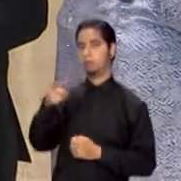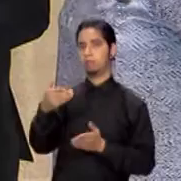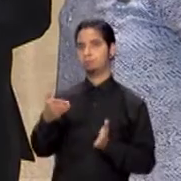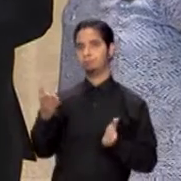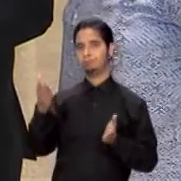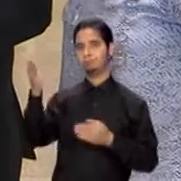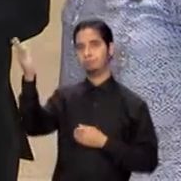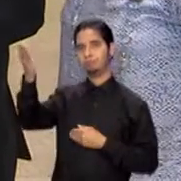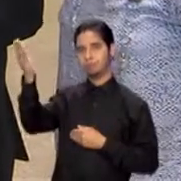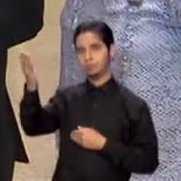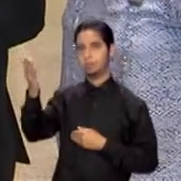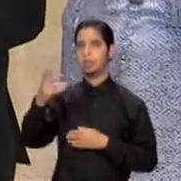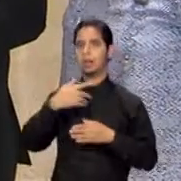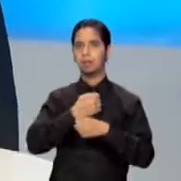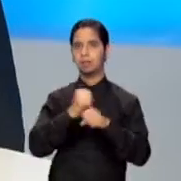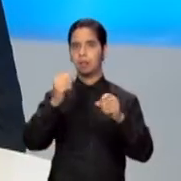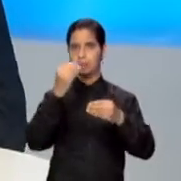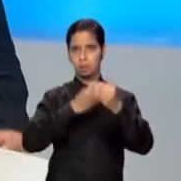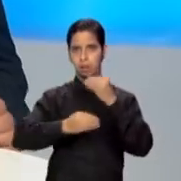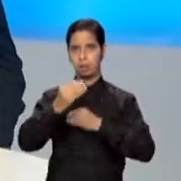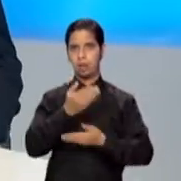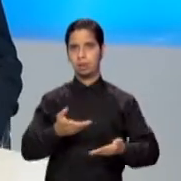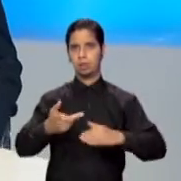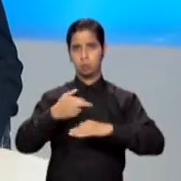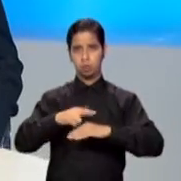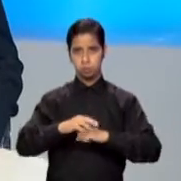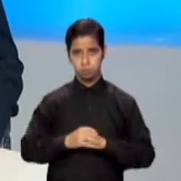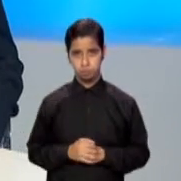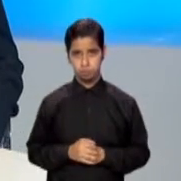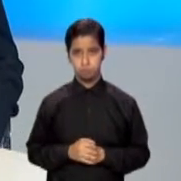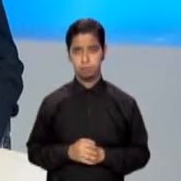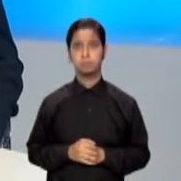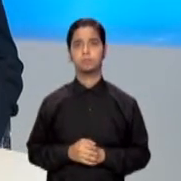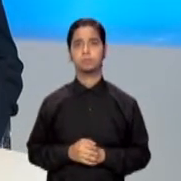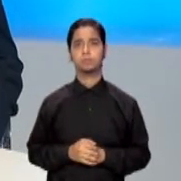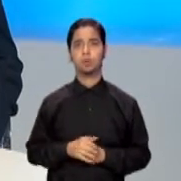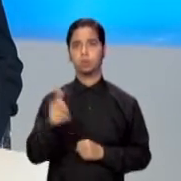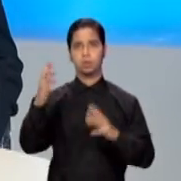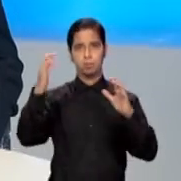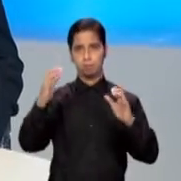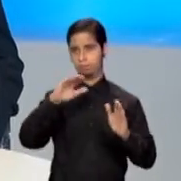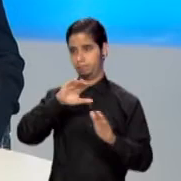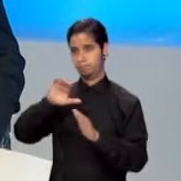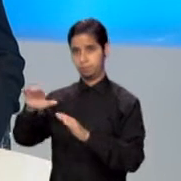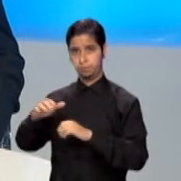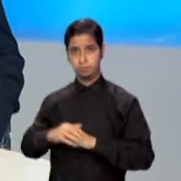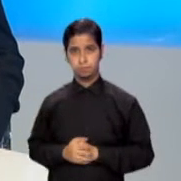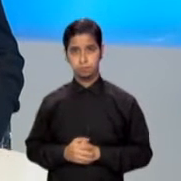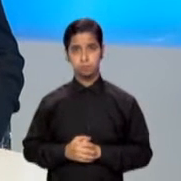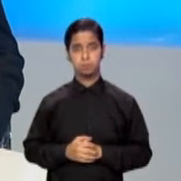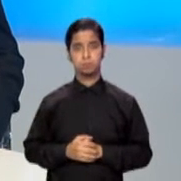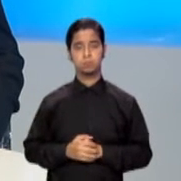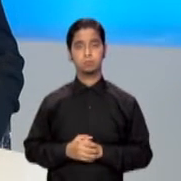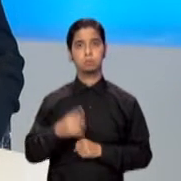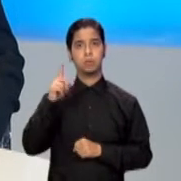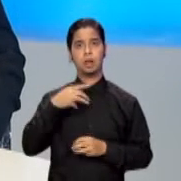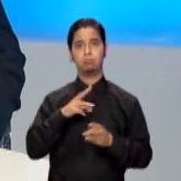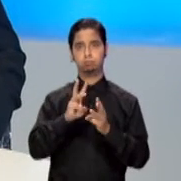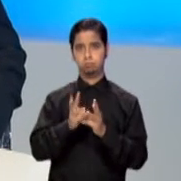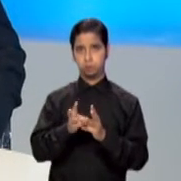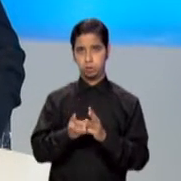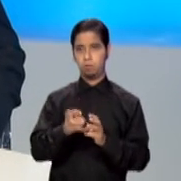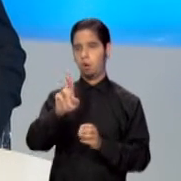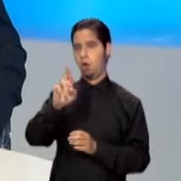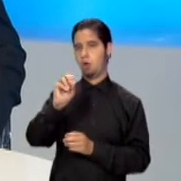la seguridad alimentaria de Puerto Rico. Y para conocer las condiciones del tiempo pasamos con el informe preparado por la estudiante de Meteorología